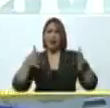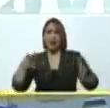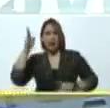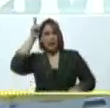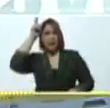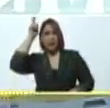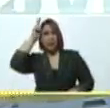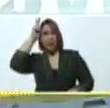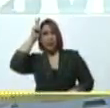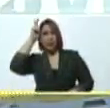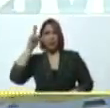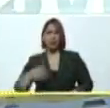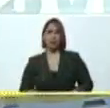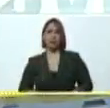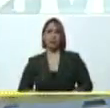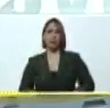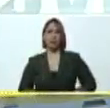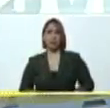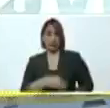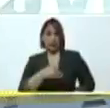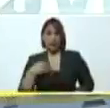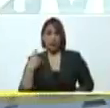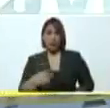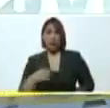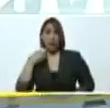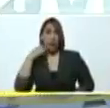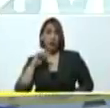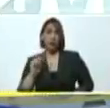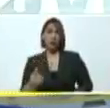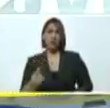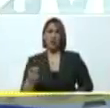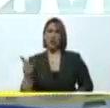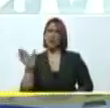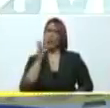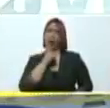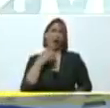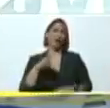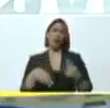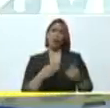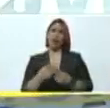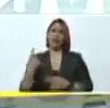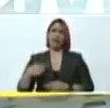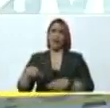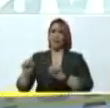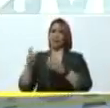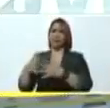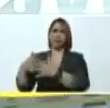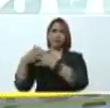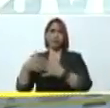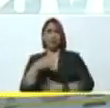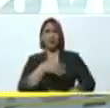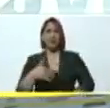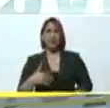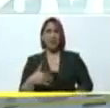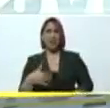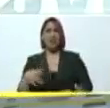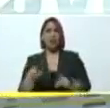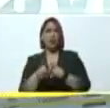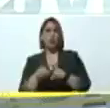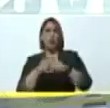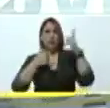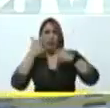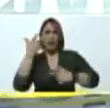negro primero, quisieran tenerlo, no lo tienen ni lo tendrán, quisieran ellos tener un Hugo Chávez Fría,